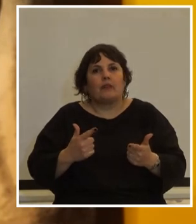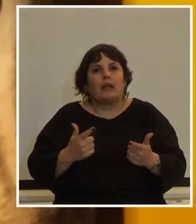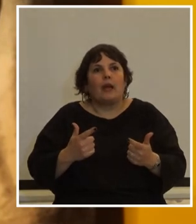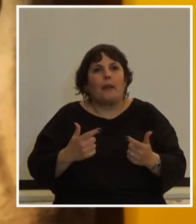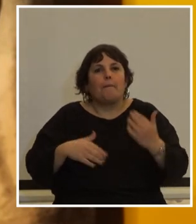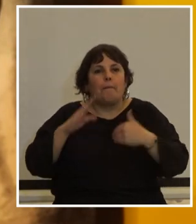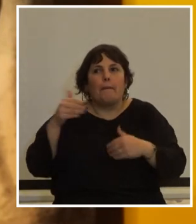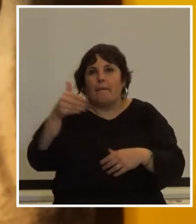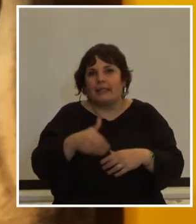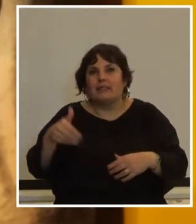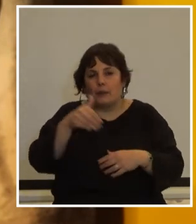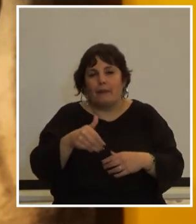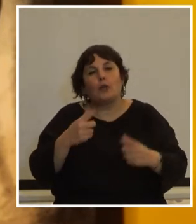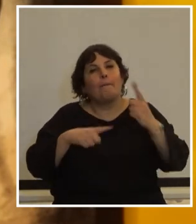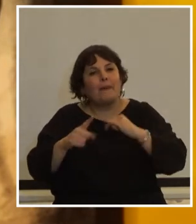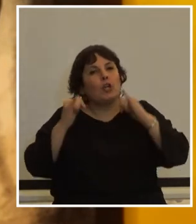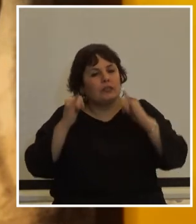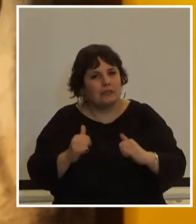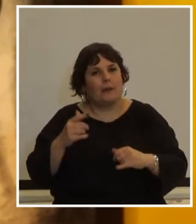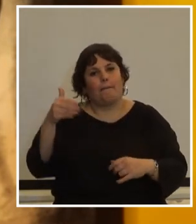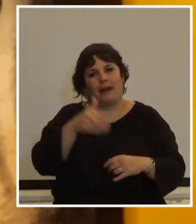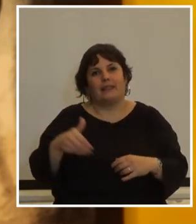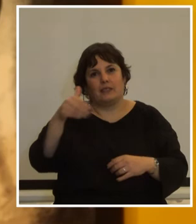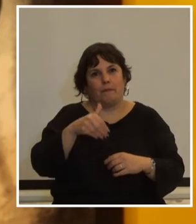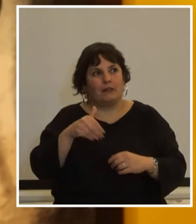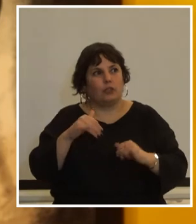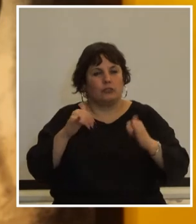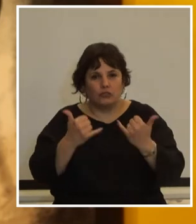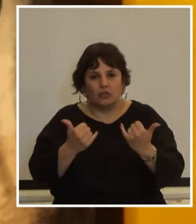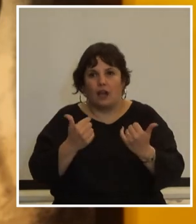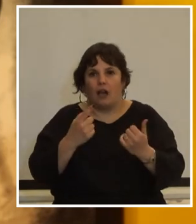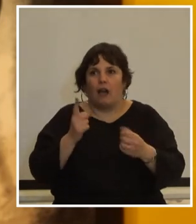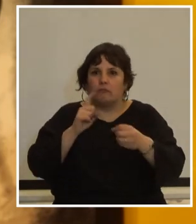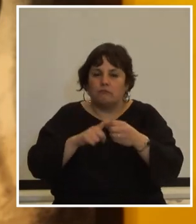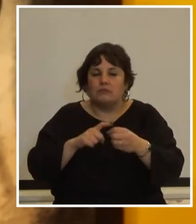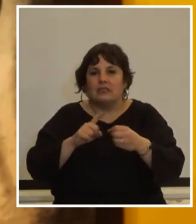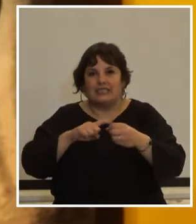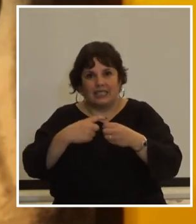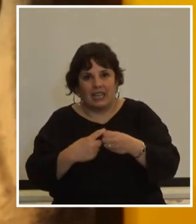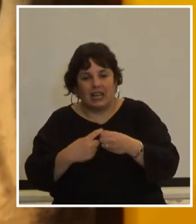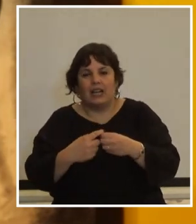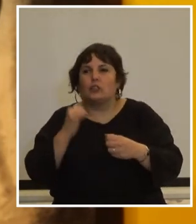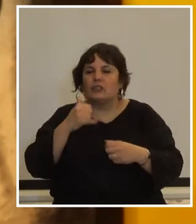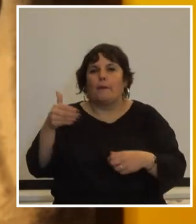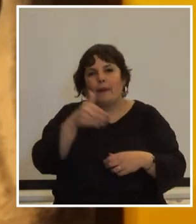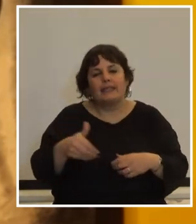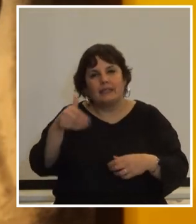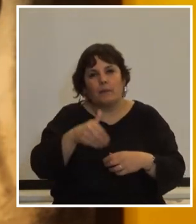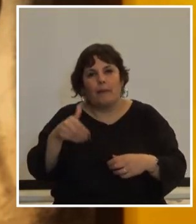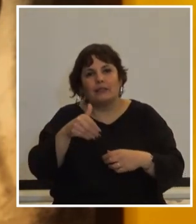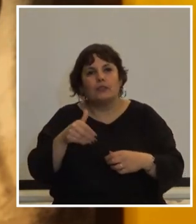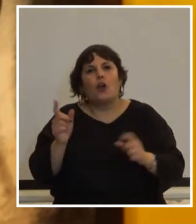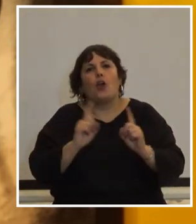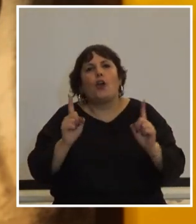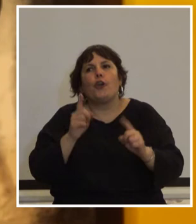participación pero tenía la participación de haberse reafiliado a su sindicato tenía la participación de